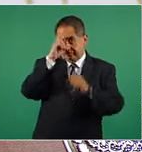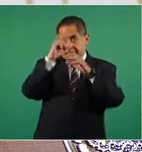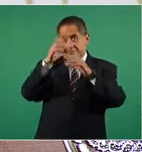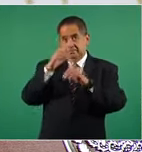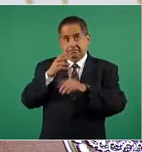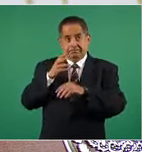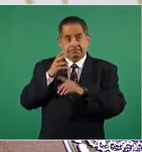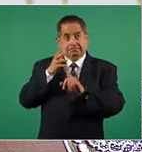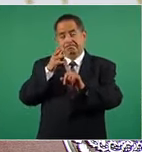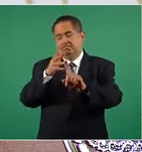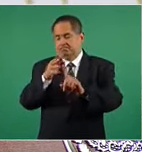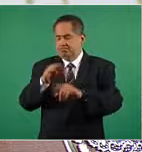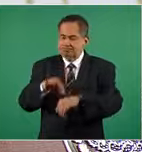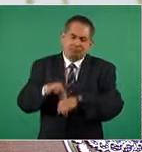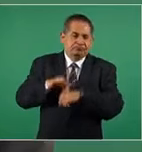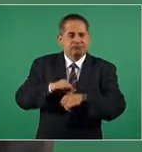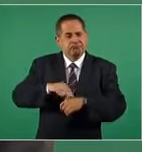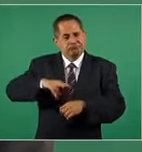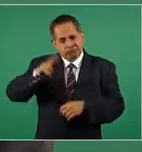en realidad.